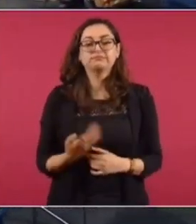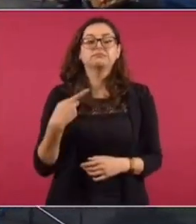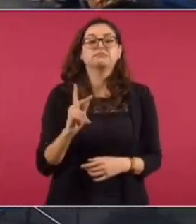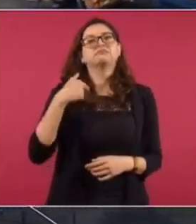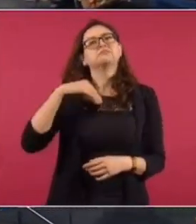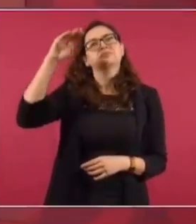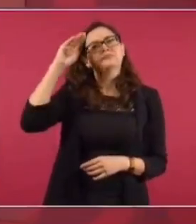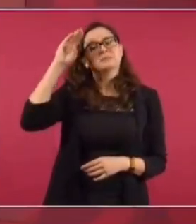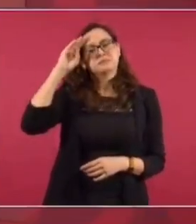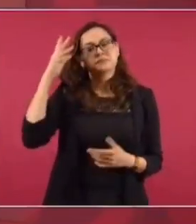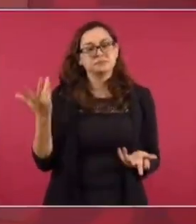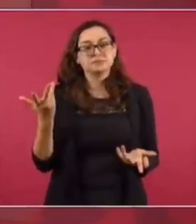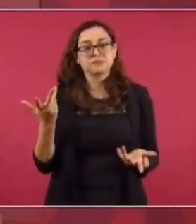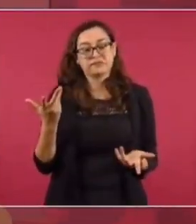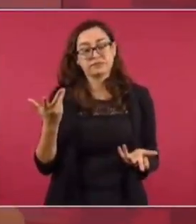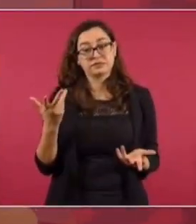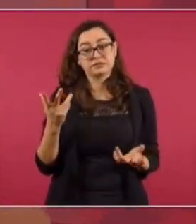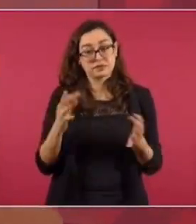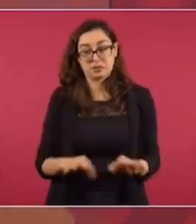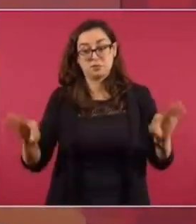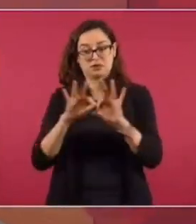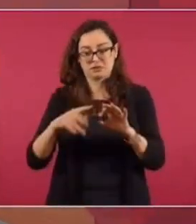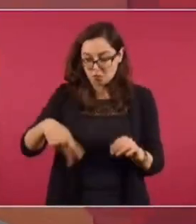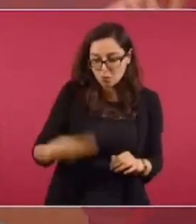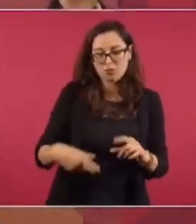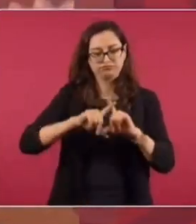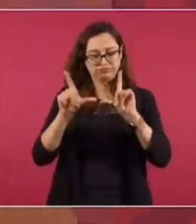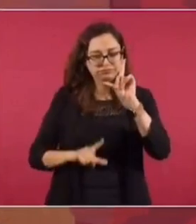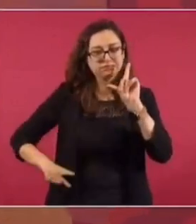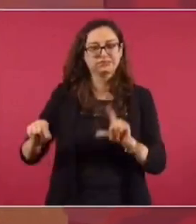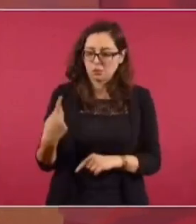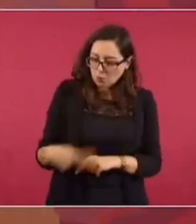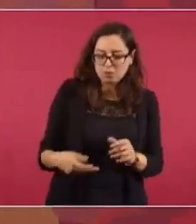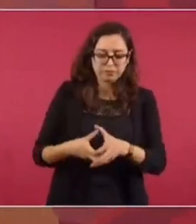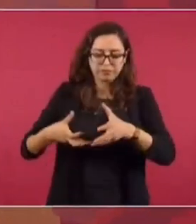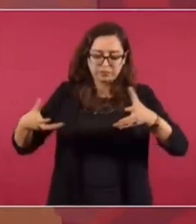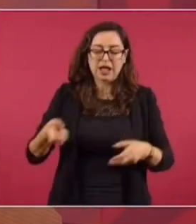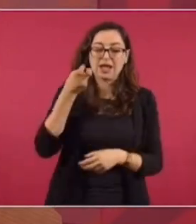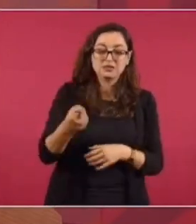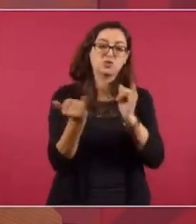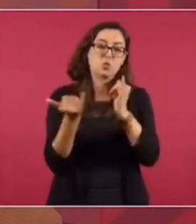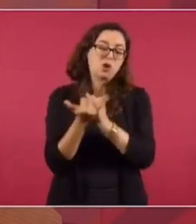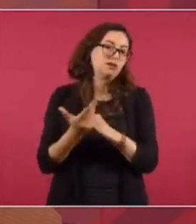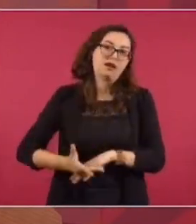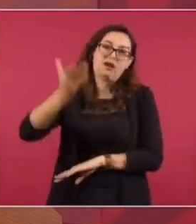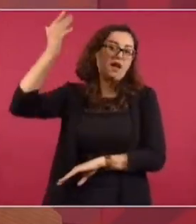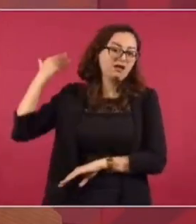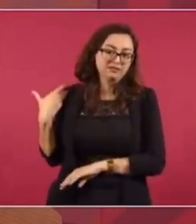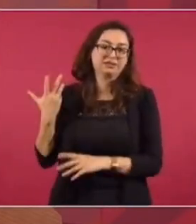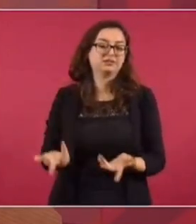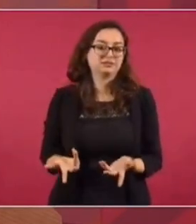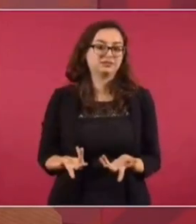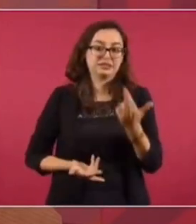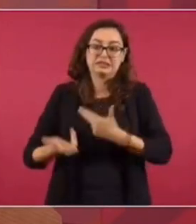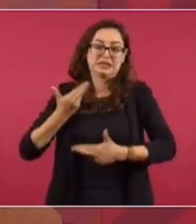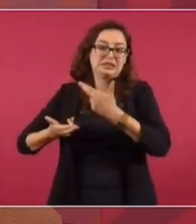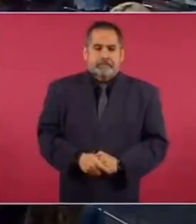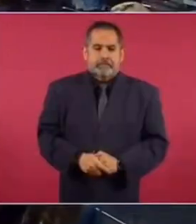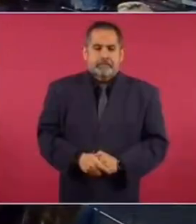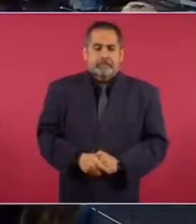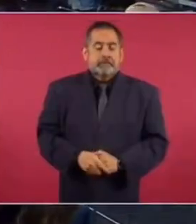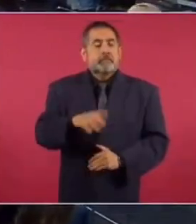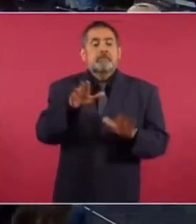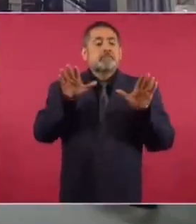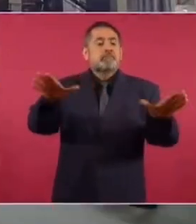lo ideal sería que fuese mexicana, porque es regresarle a la nación, un símbolo, un emblema.